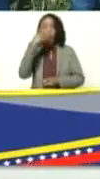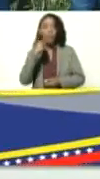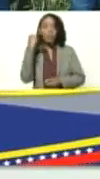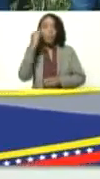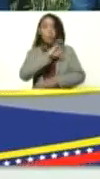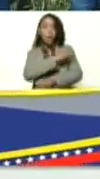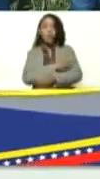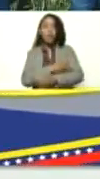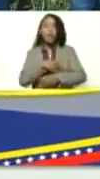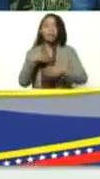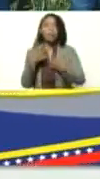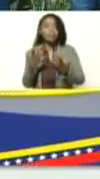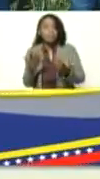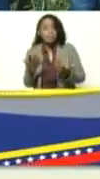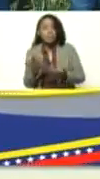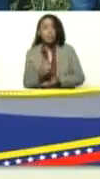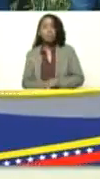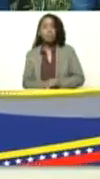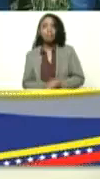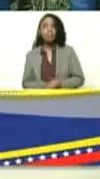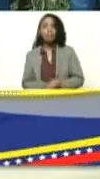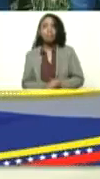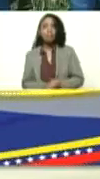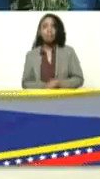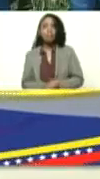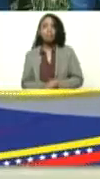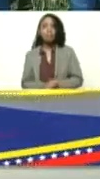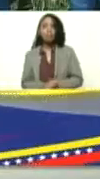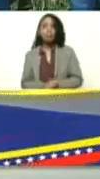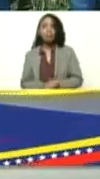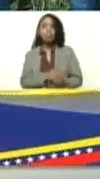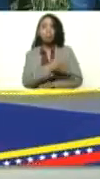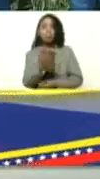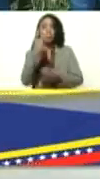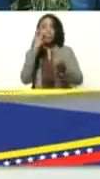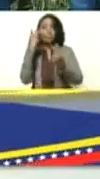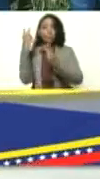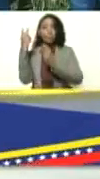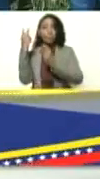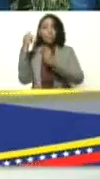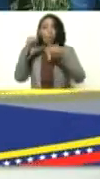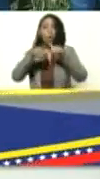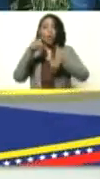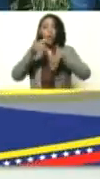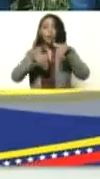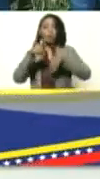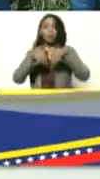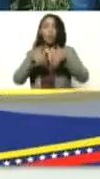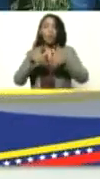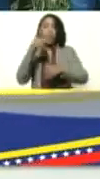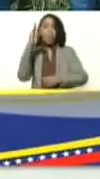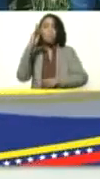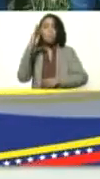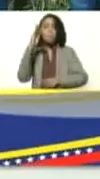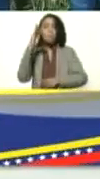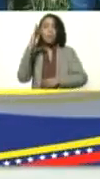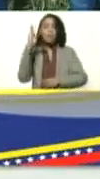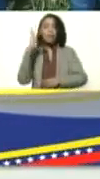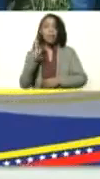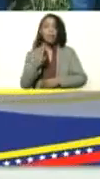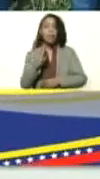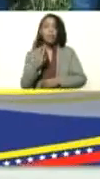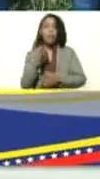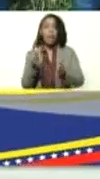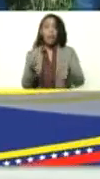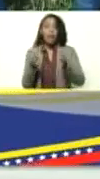que cosa verdad fíjense ustedes ahorita en las elecciones de Varina ganó la